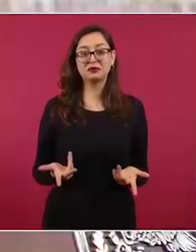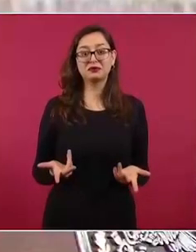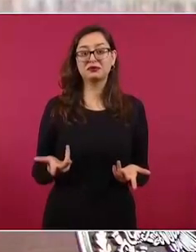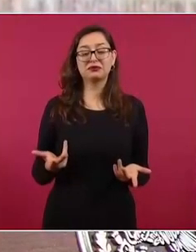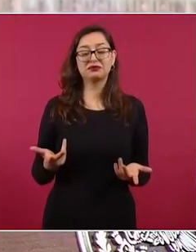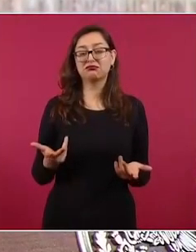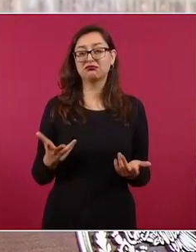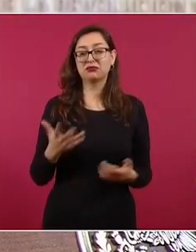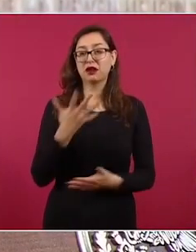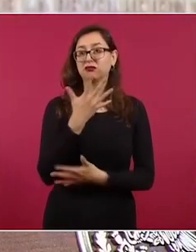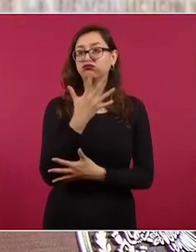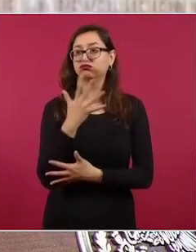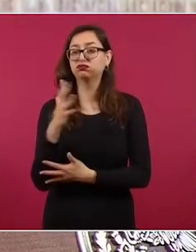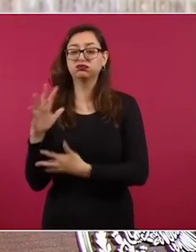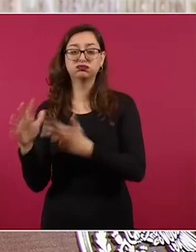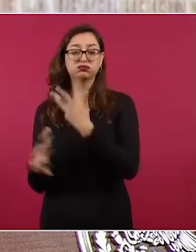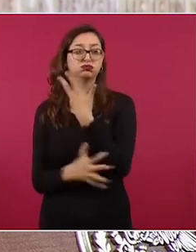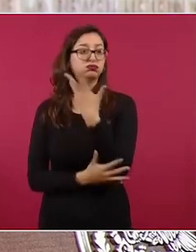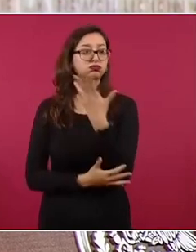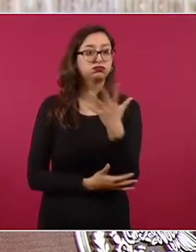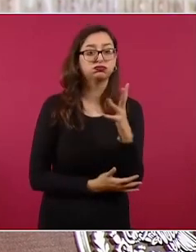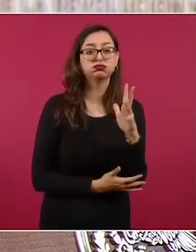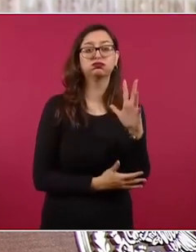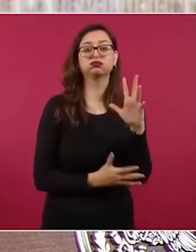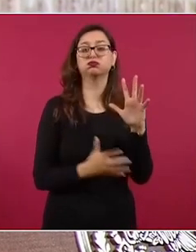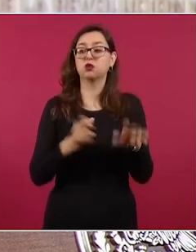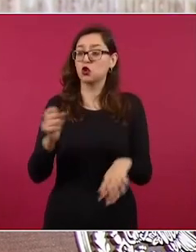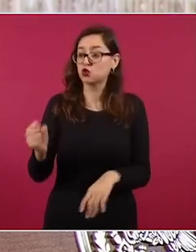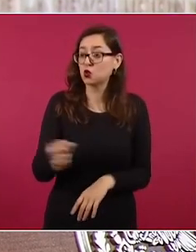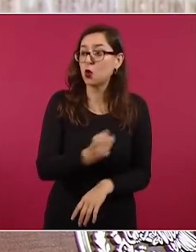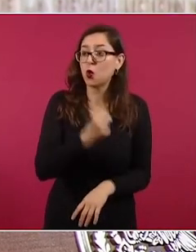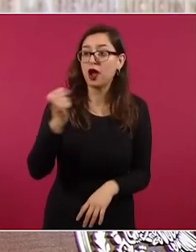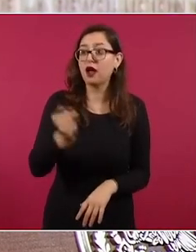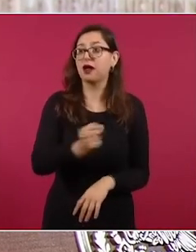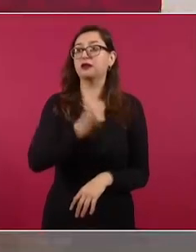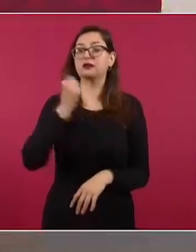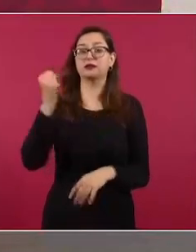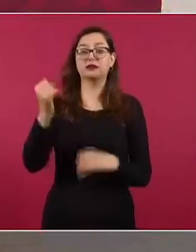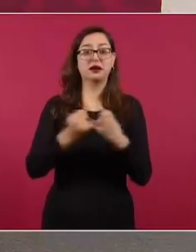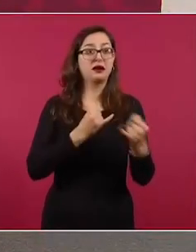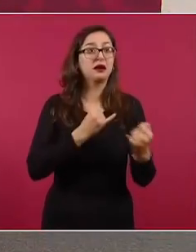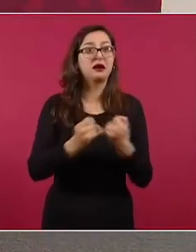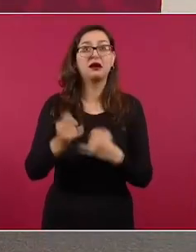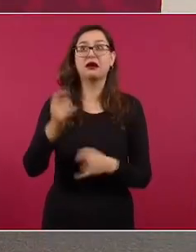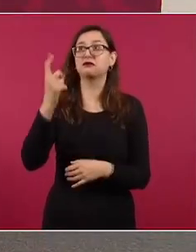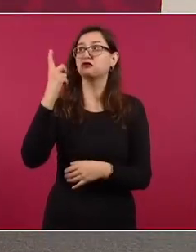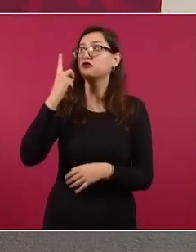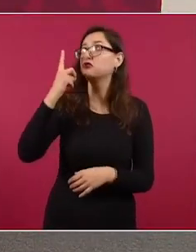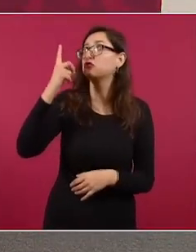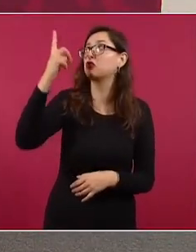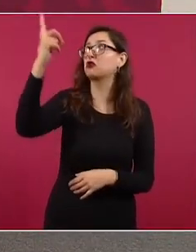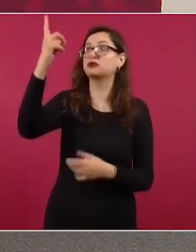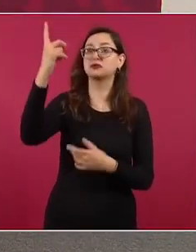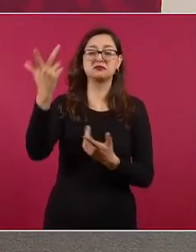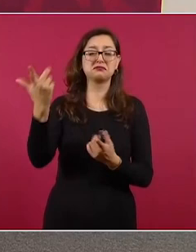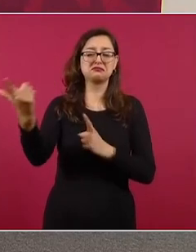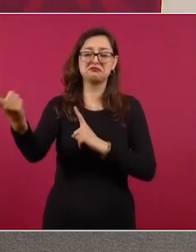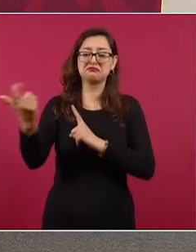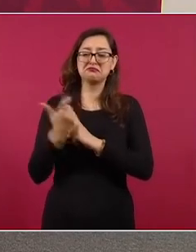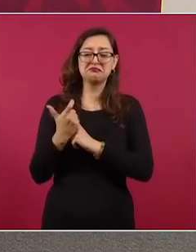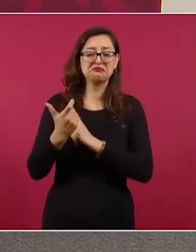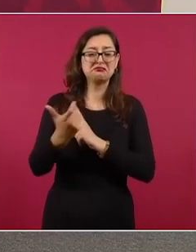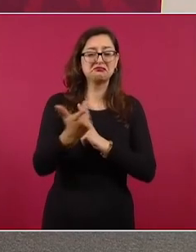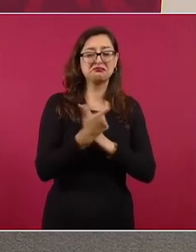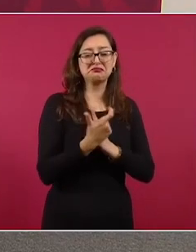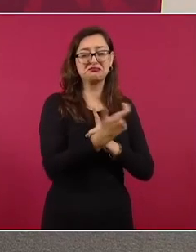y la suerte y el creador, imagínense cuántas